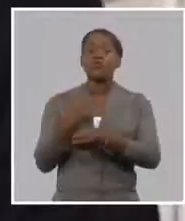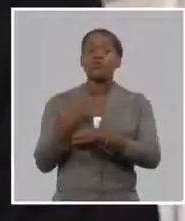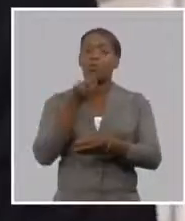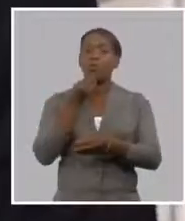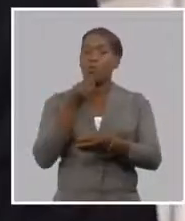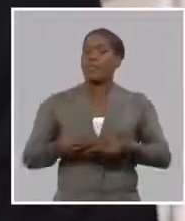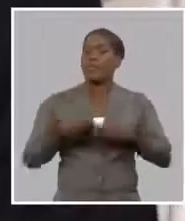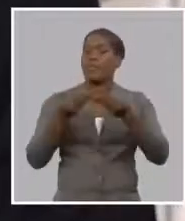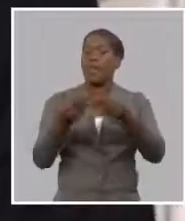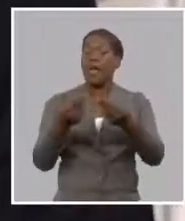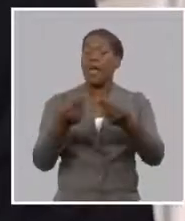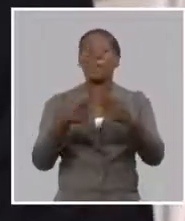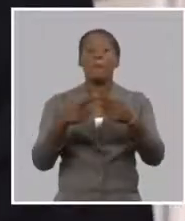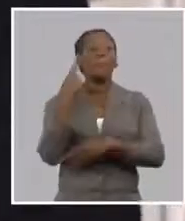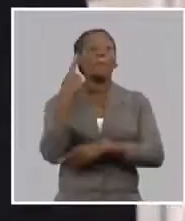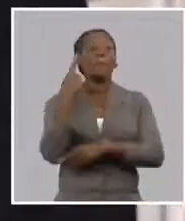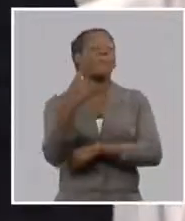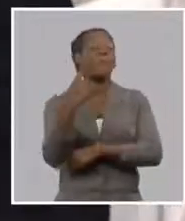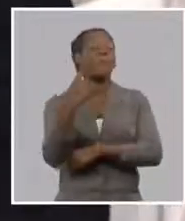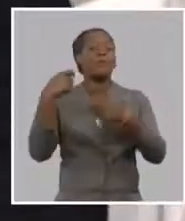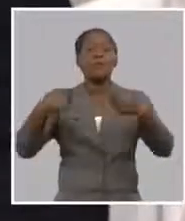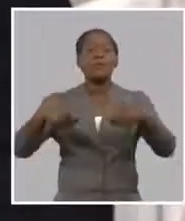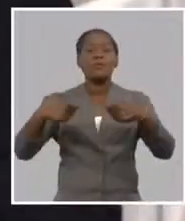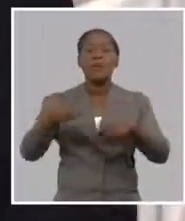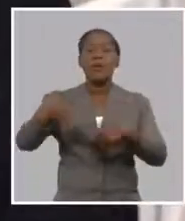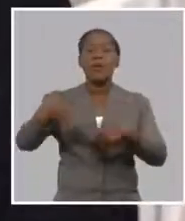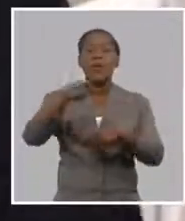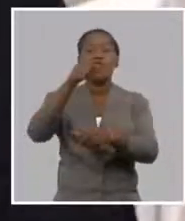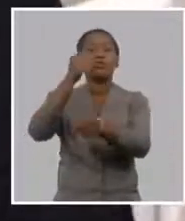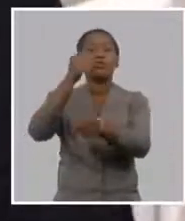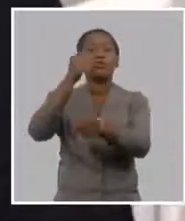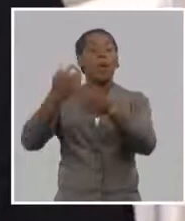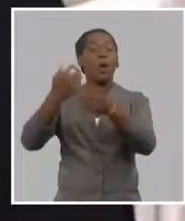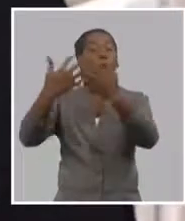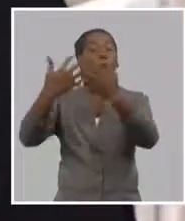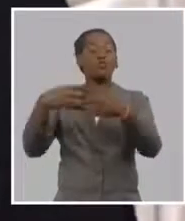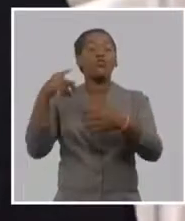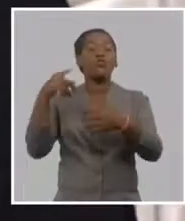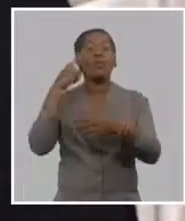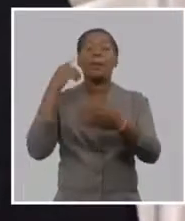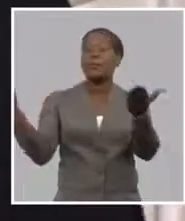solicitudes pendientes es verdad que nuestra institución se ve en algunos momentos